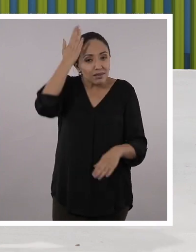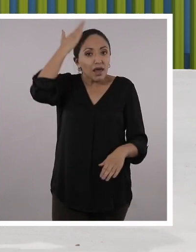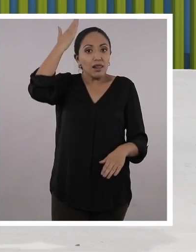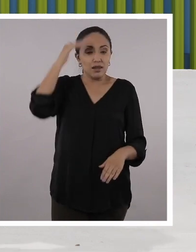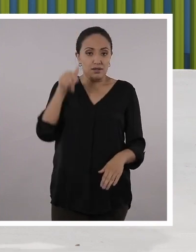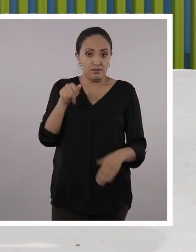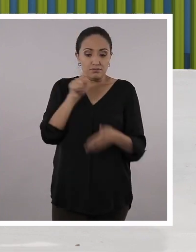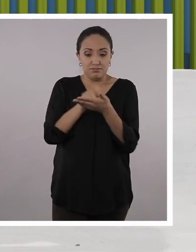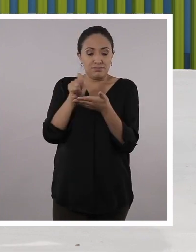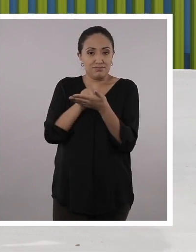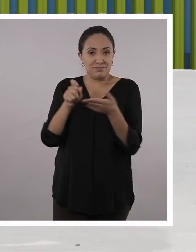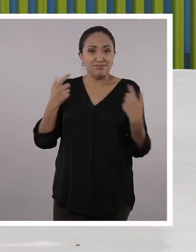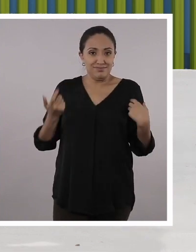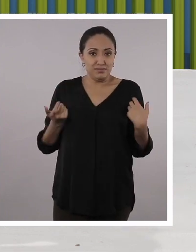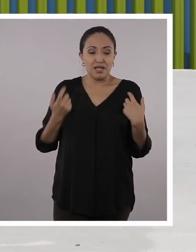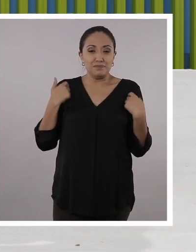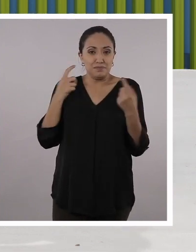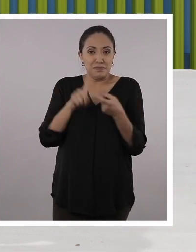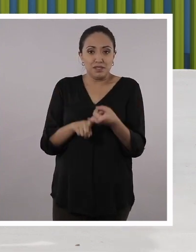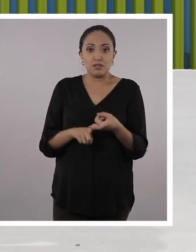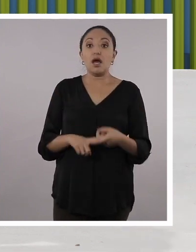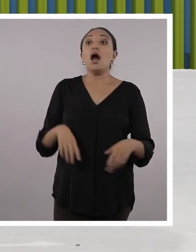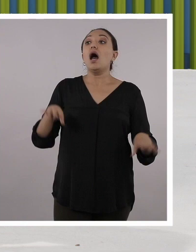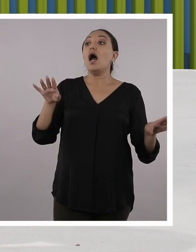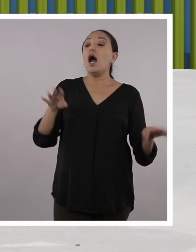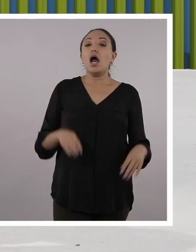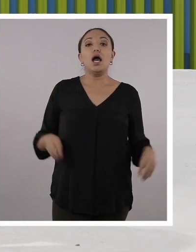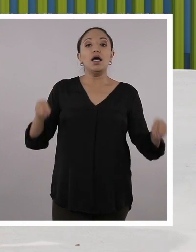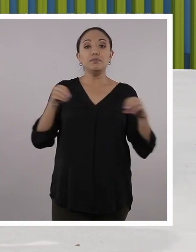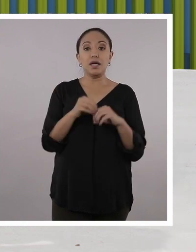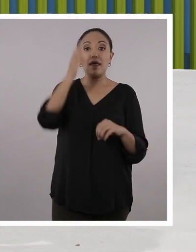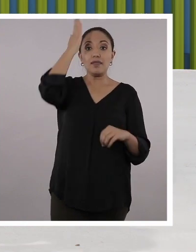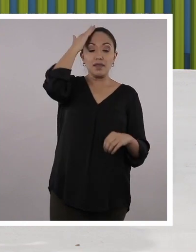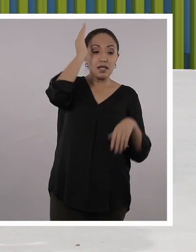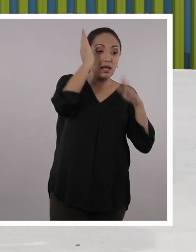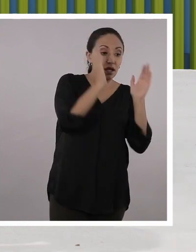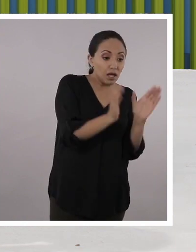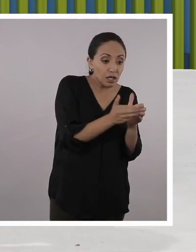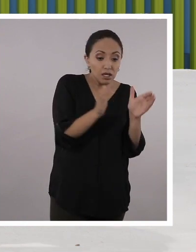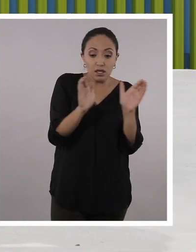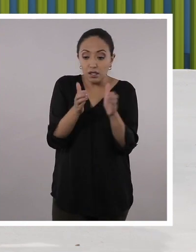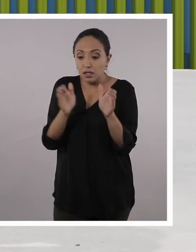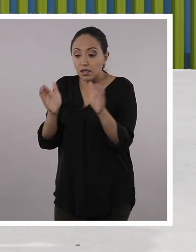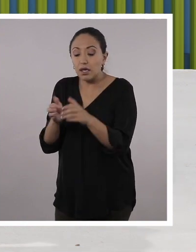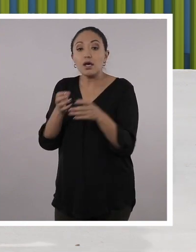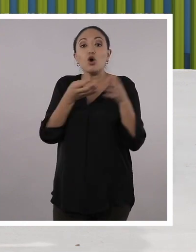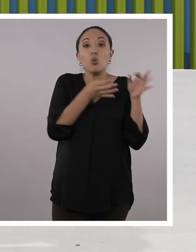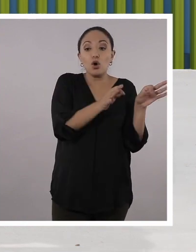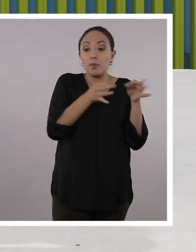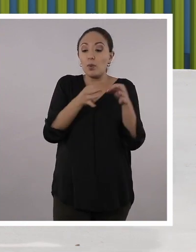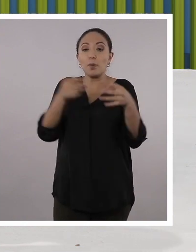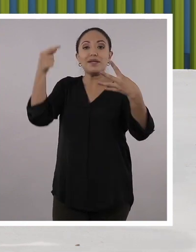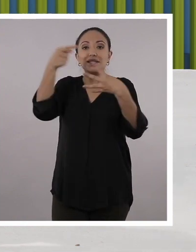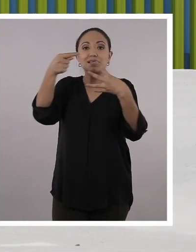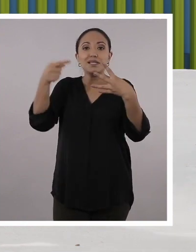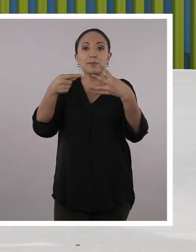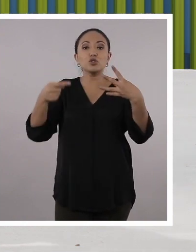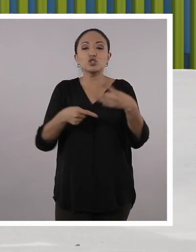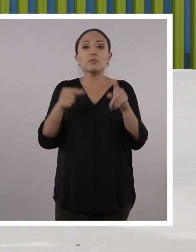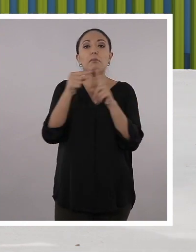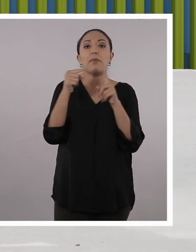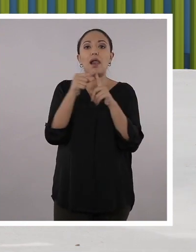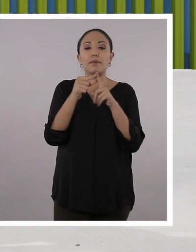la tilde. Exacto. Y aprendimos a diferenciar. Ah, De dónde estaba la tilde, qué tipos de palabras eran, es cierto? acuerdas, Santi? Sí.